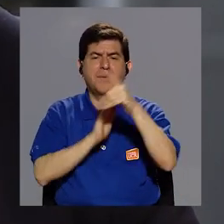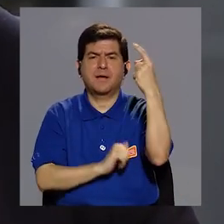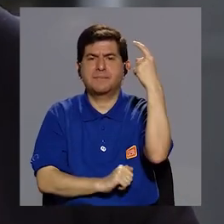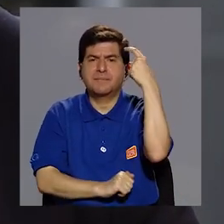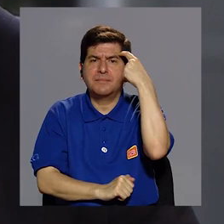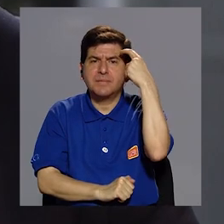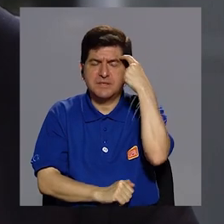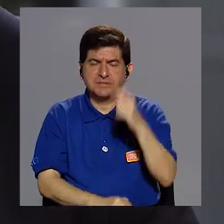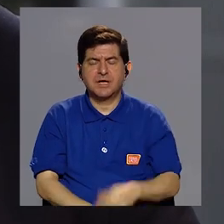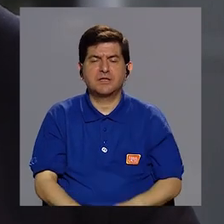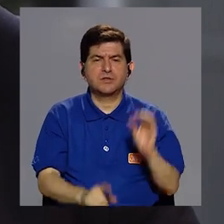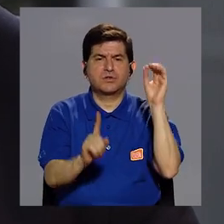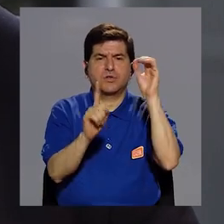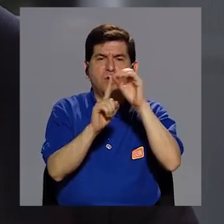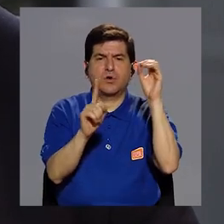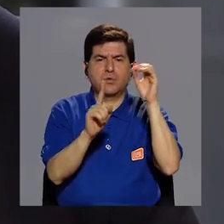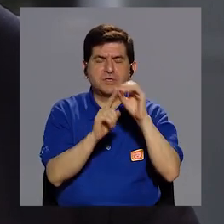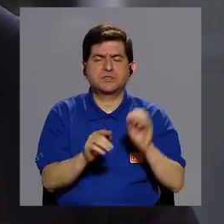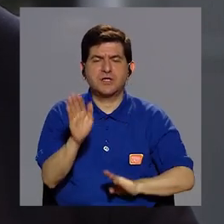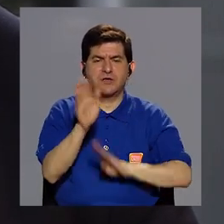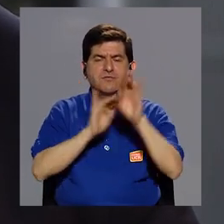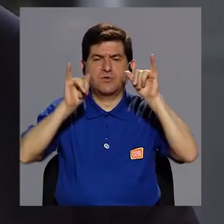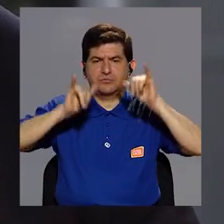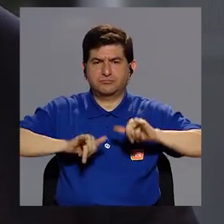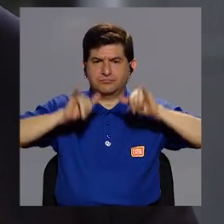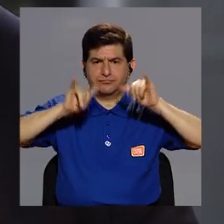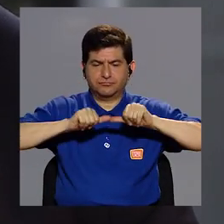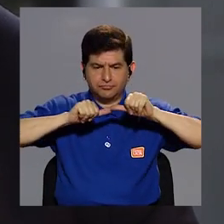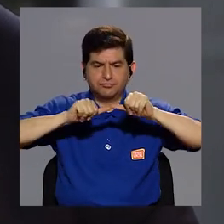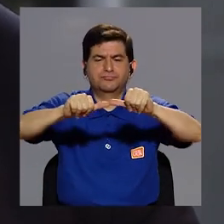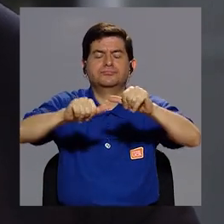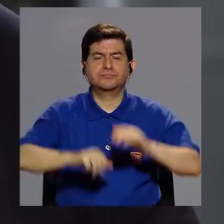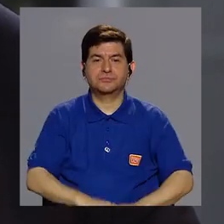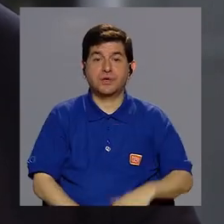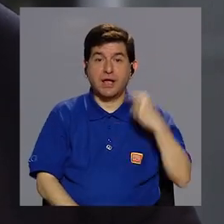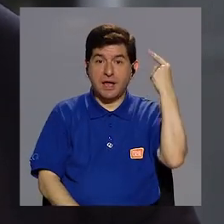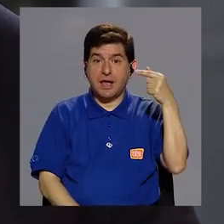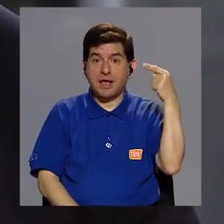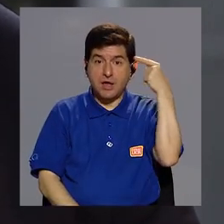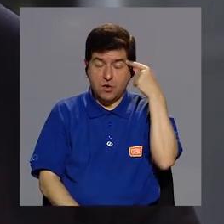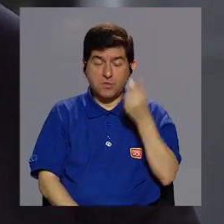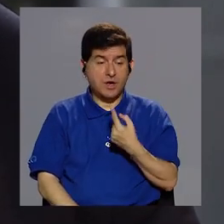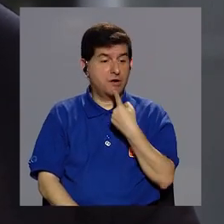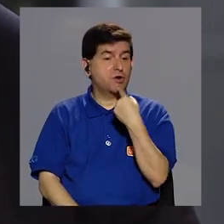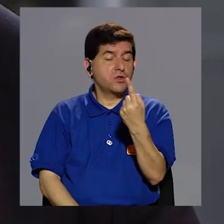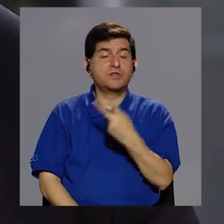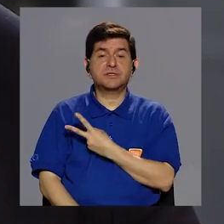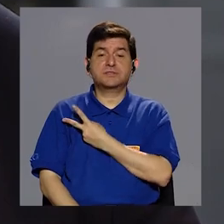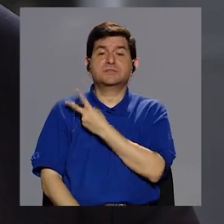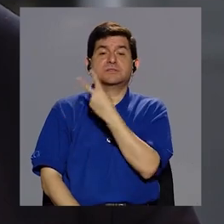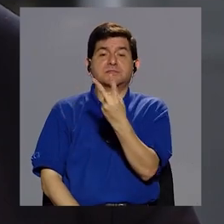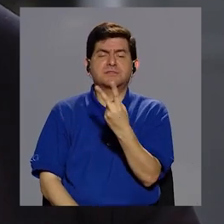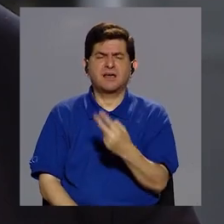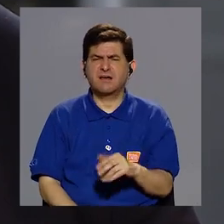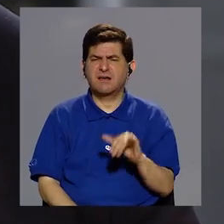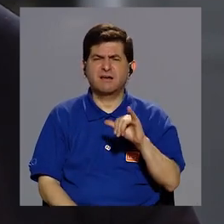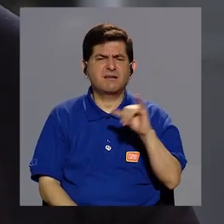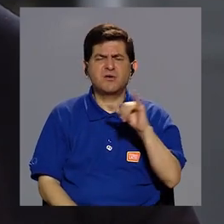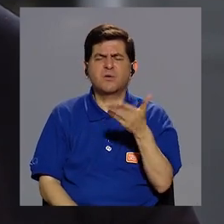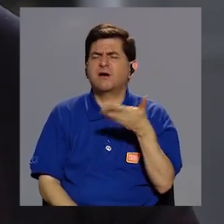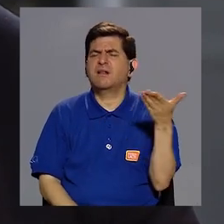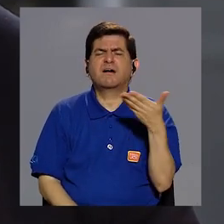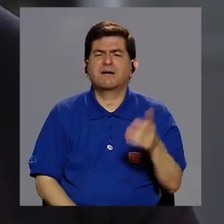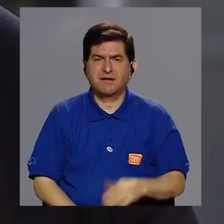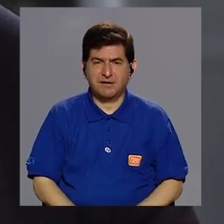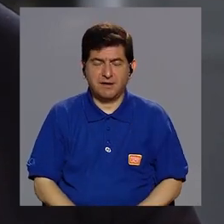desarrollo pensando en los objetivos de desarrollo sostenible. Y cuando el gobierno expresa esa voluntad, lo que